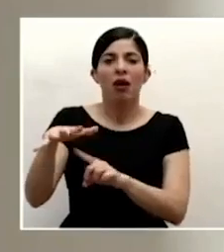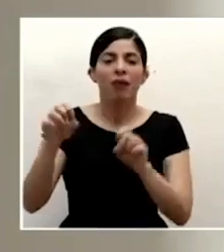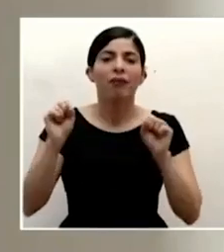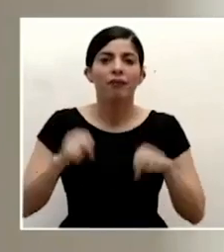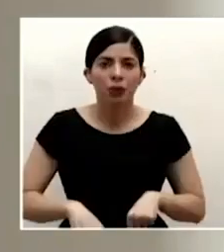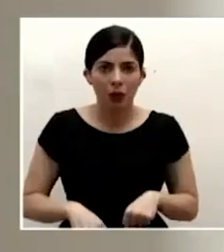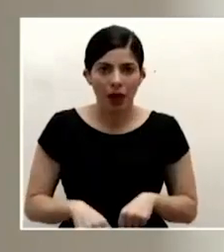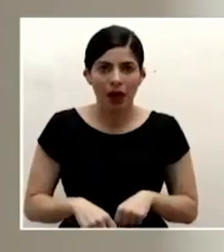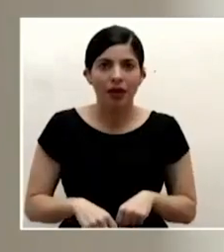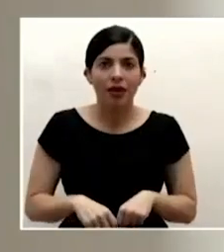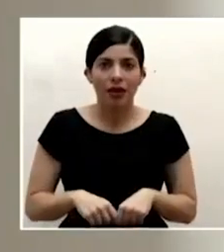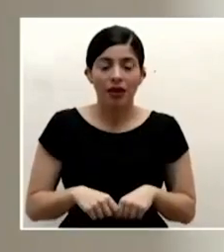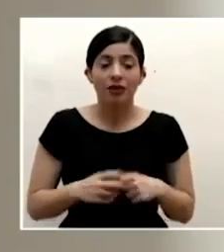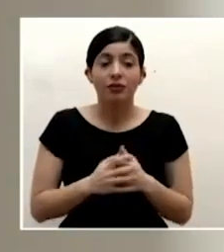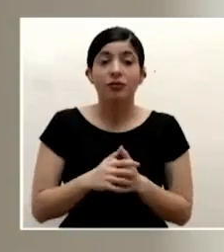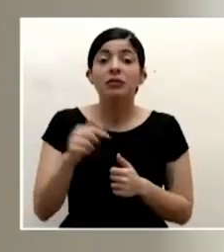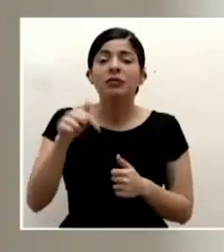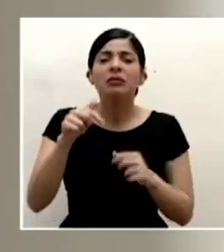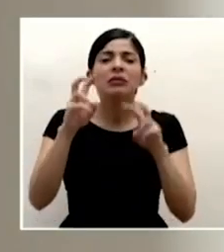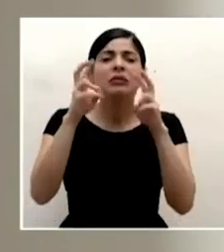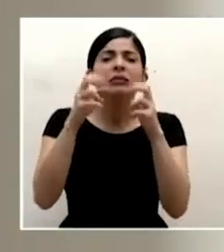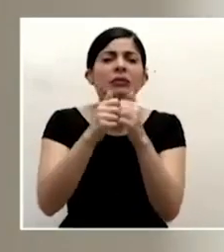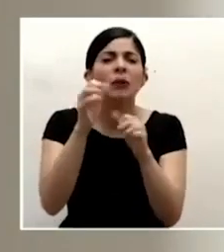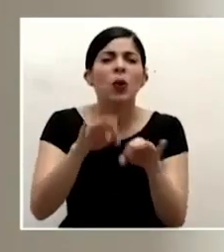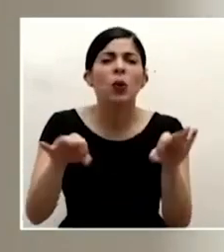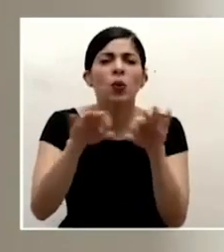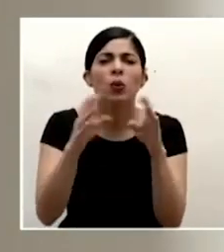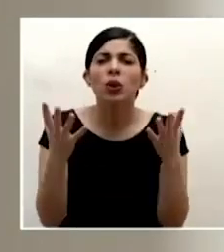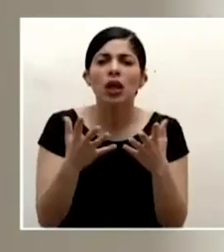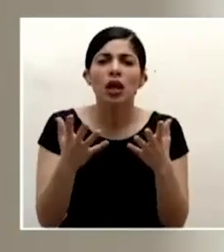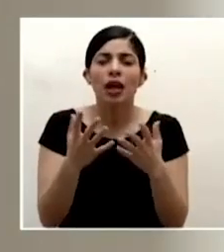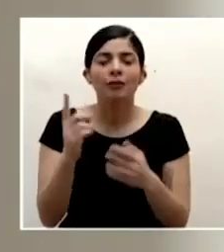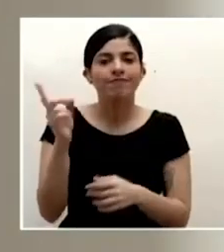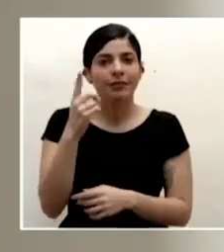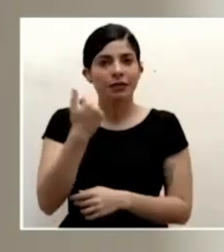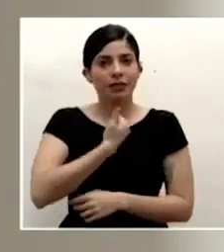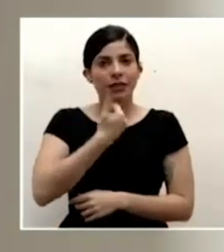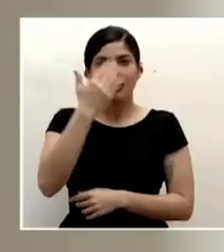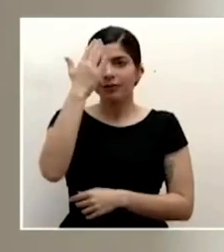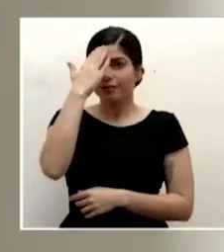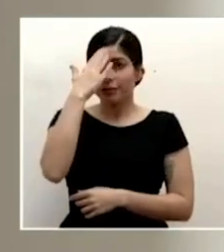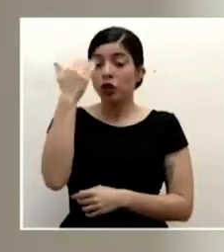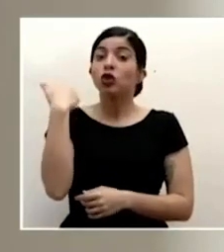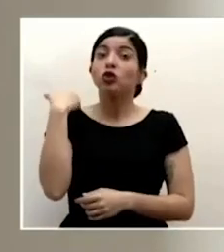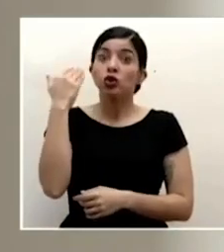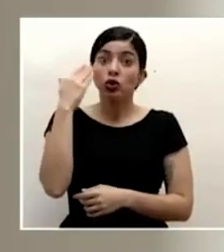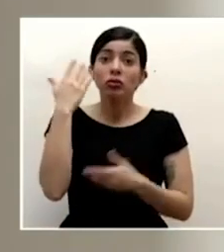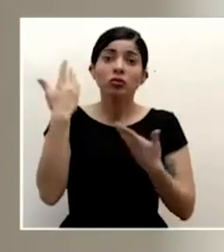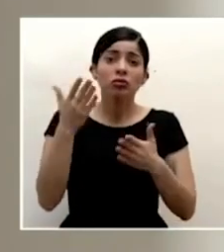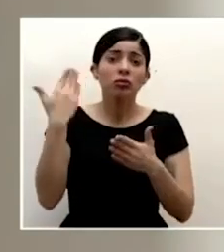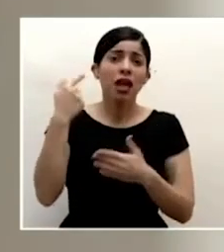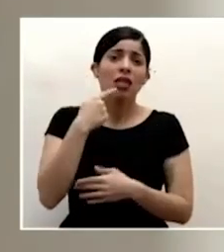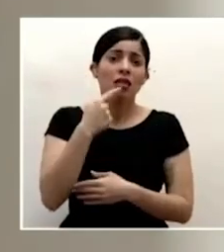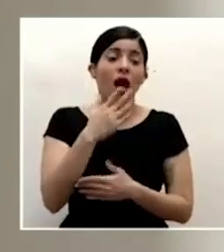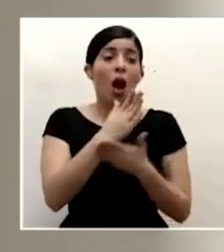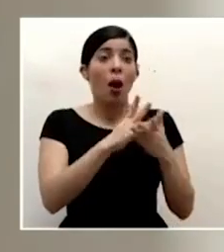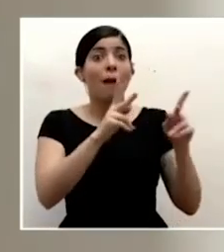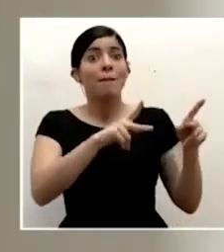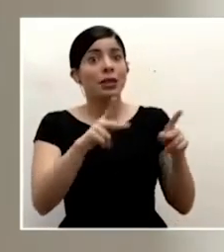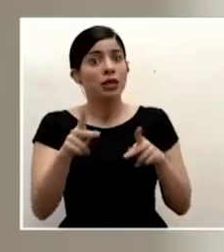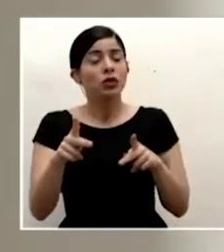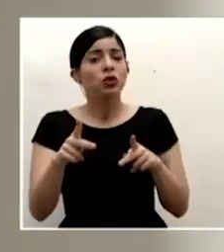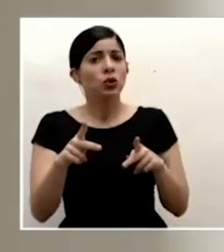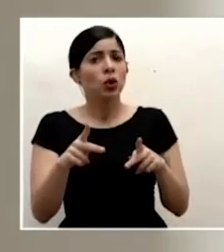diferentes partes de la población aquí el asunto más importante siempre es la conciencia yo sé que hay gente y lo hemos venido diciendo hay gente que es